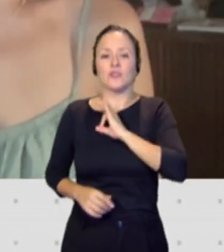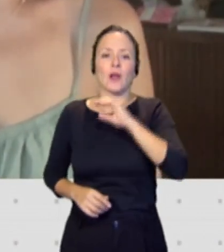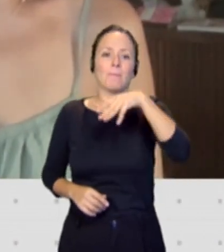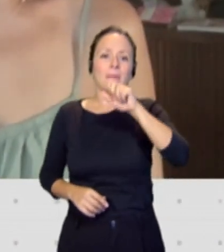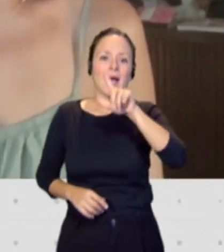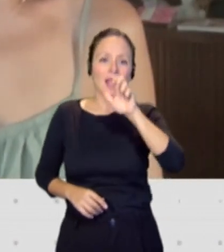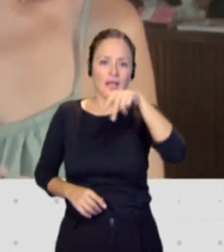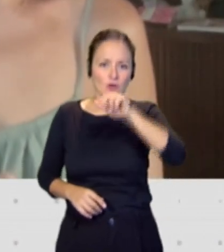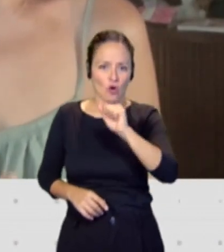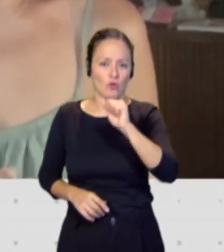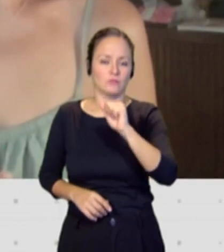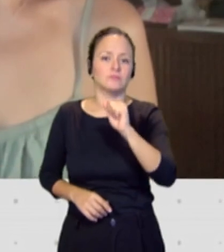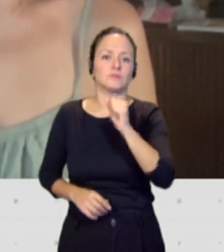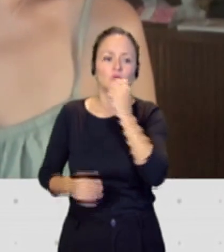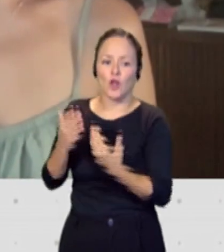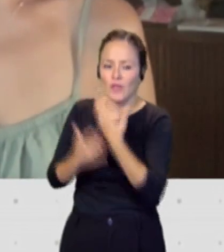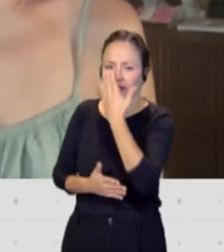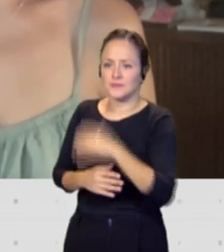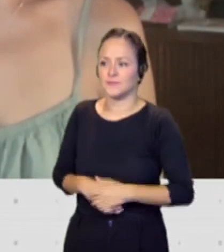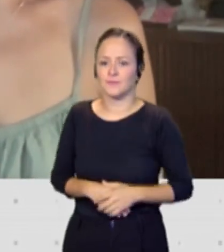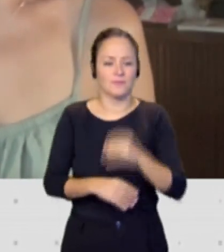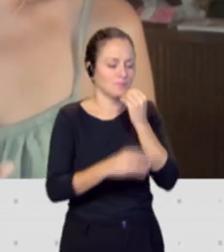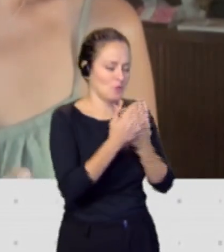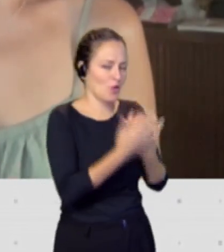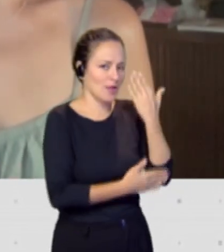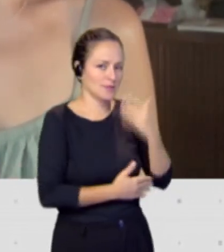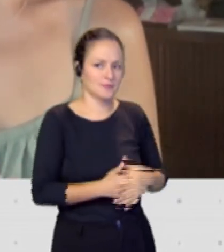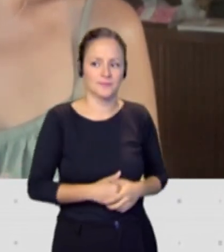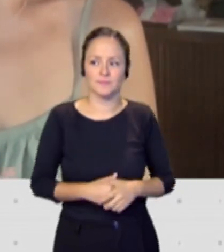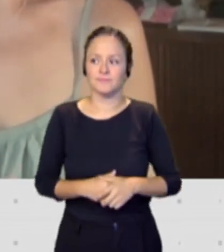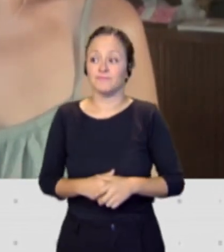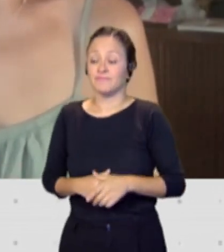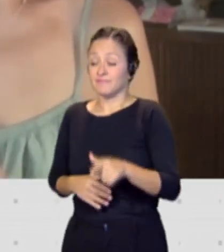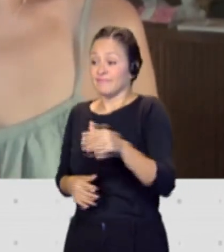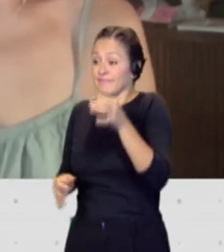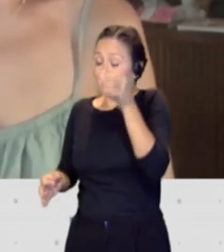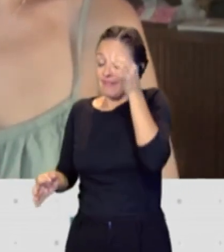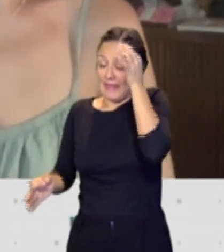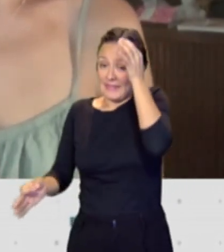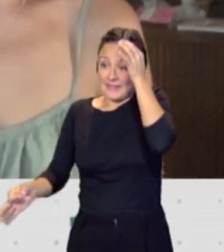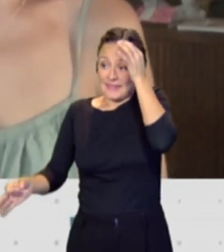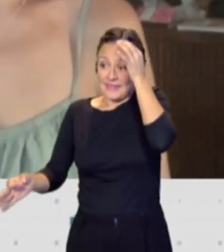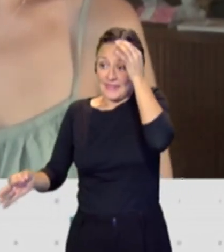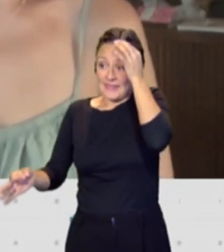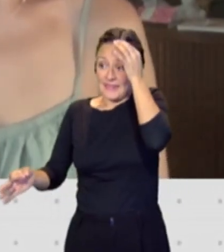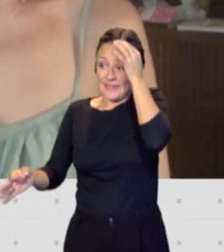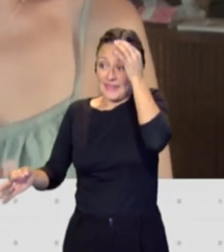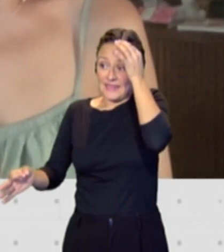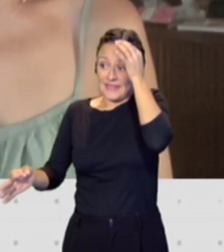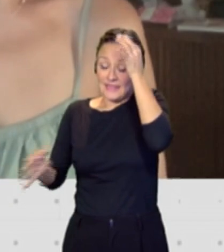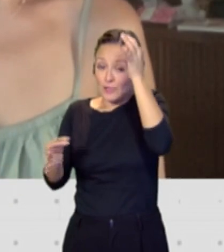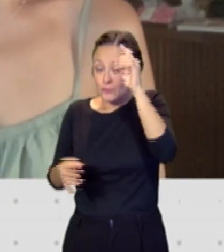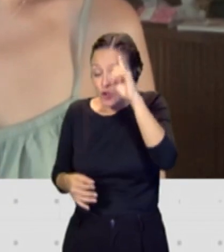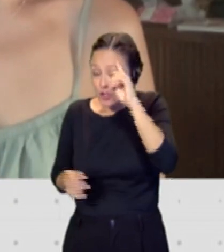buenos días. Buenos días. Bueno, este dato desde luego, no sé si es oficial,